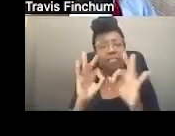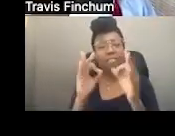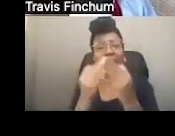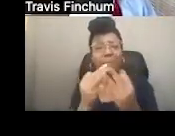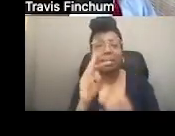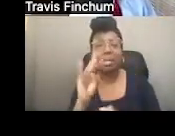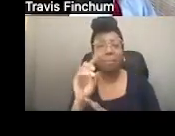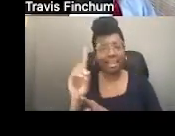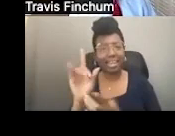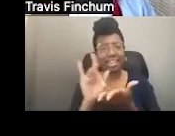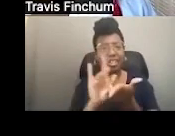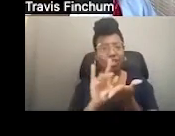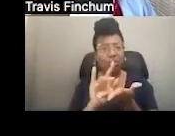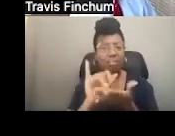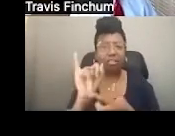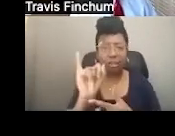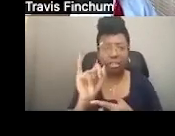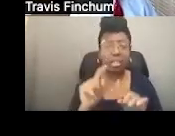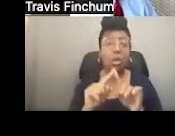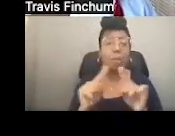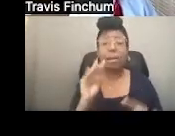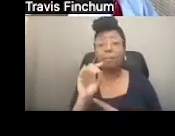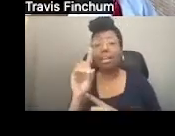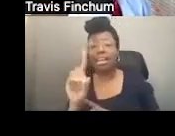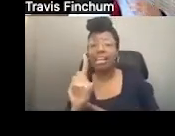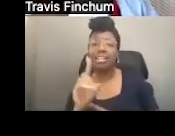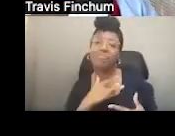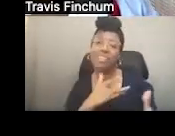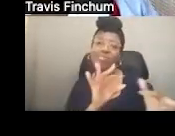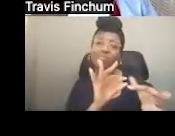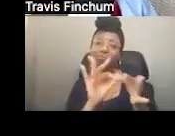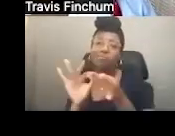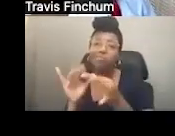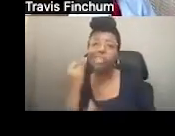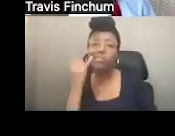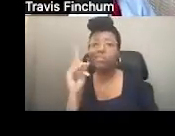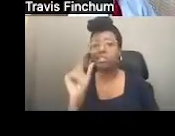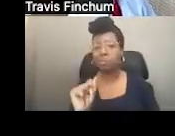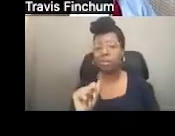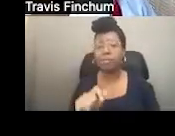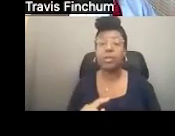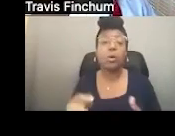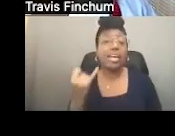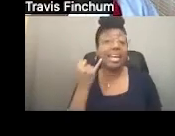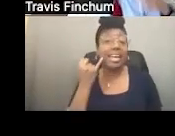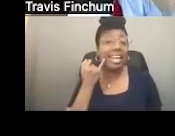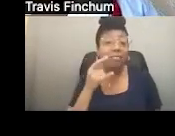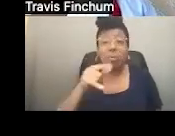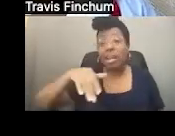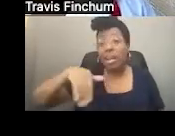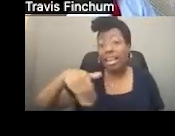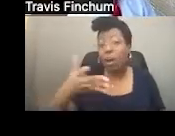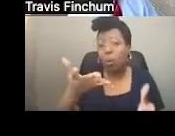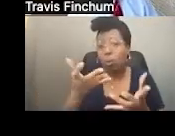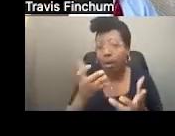Medicaid de familia. Pero el Medicaid generalmente está unido con discapacidad. Aún si usted no quiere el programa de